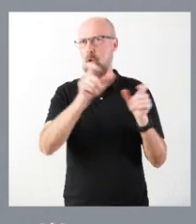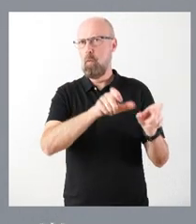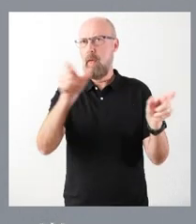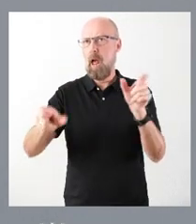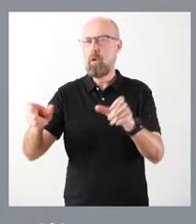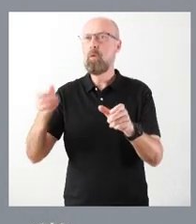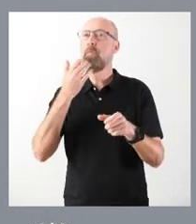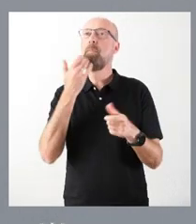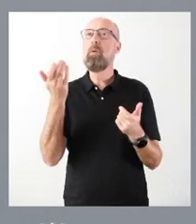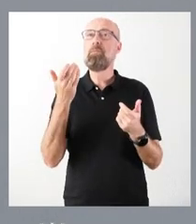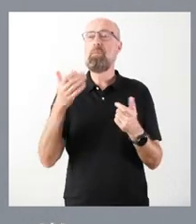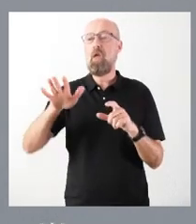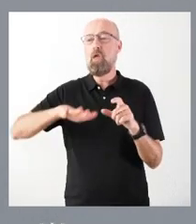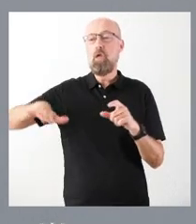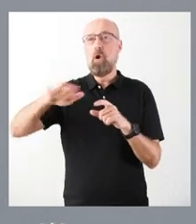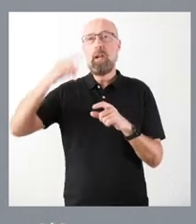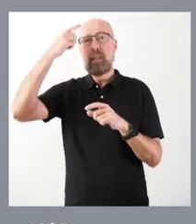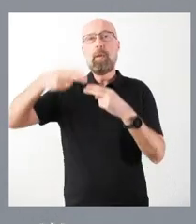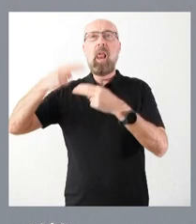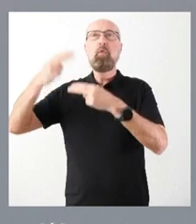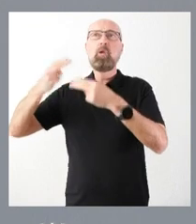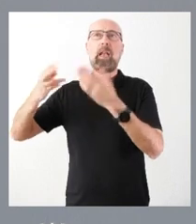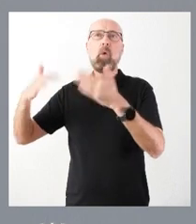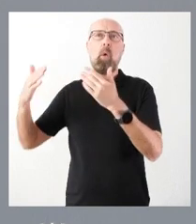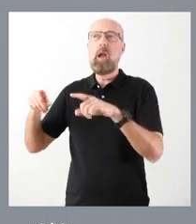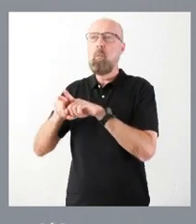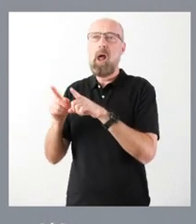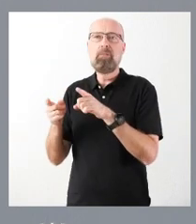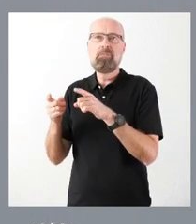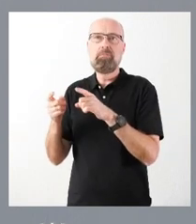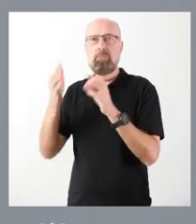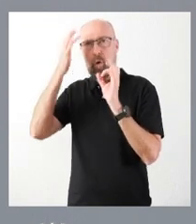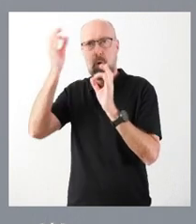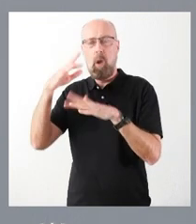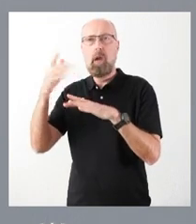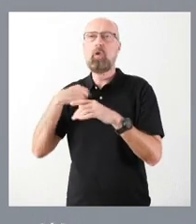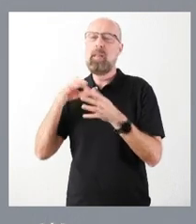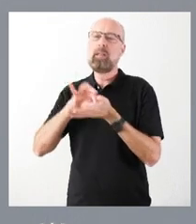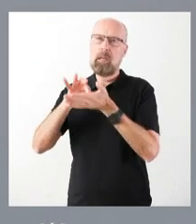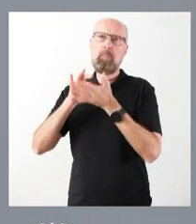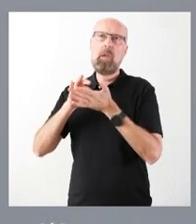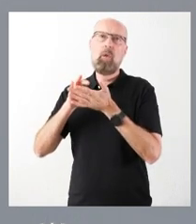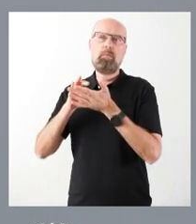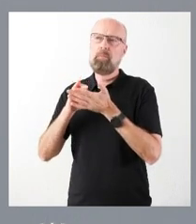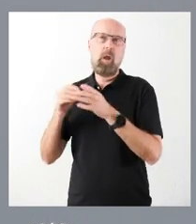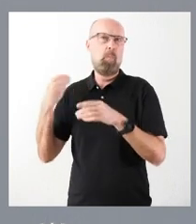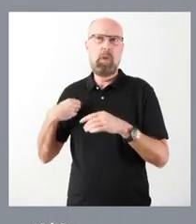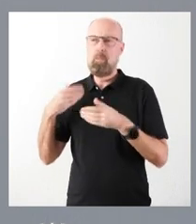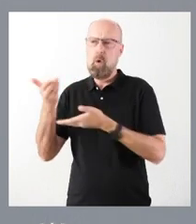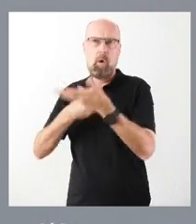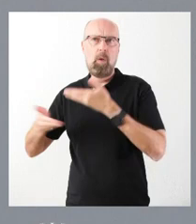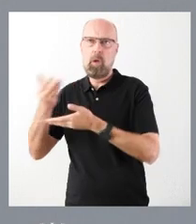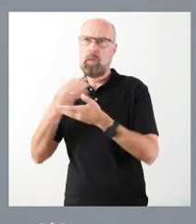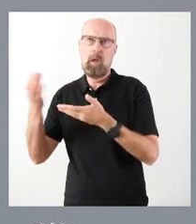geográficos ni de fronteras, los servicios públicos tampoco deben entender ni de límites geográficos ni de fronteras. Y siempre hemos sido partidarios de este tipo de acuerdos con otras